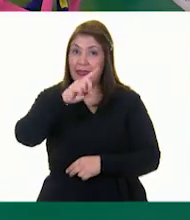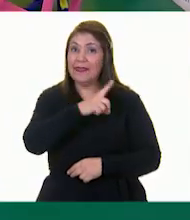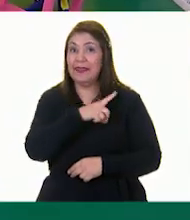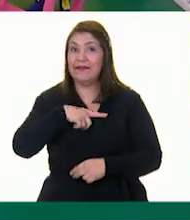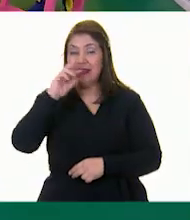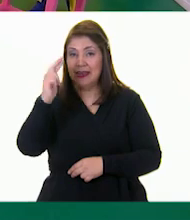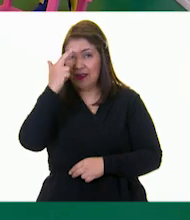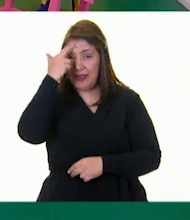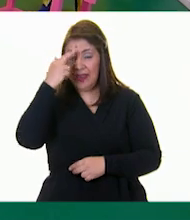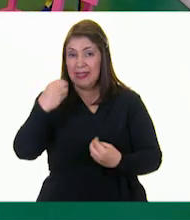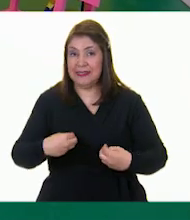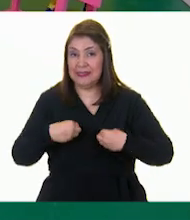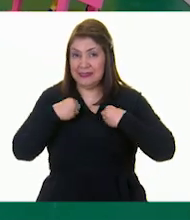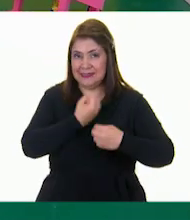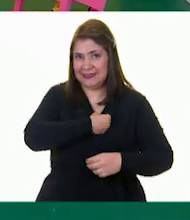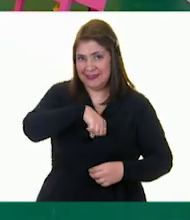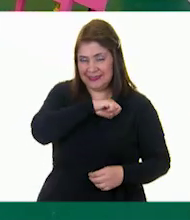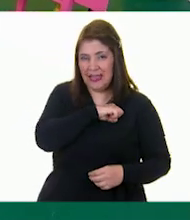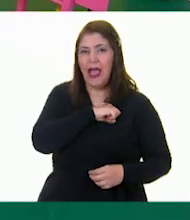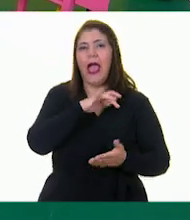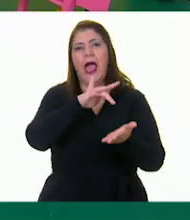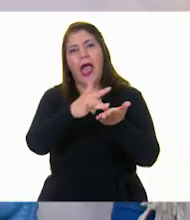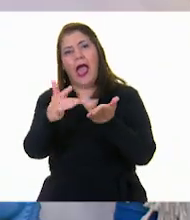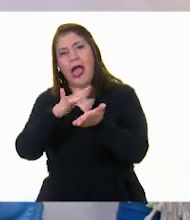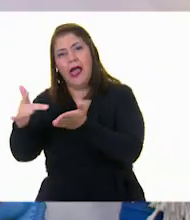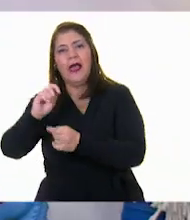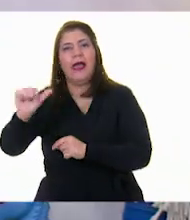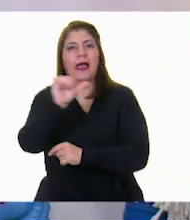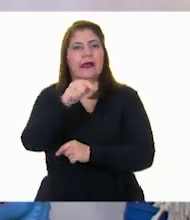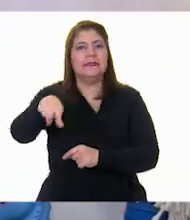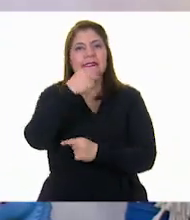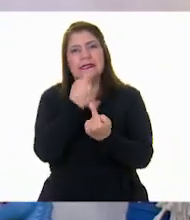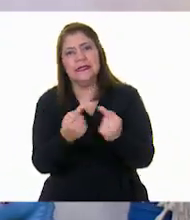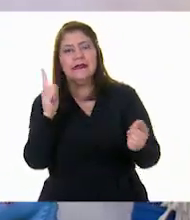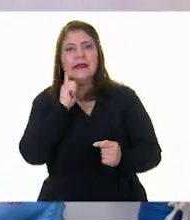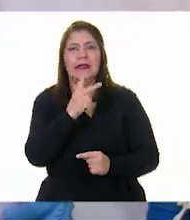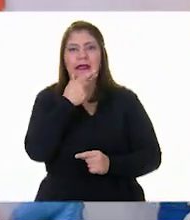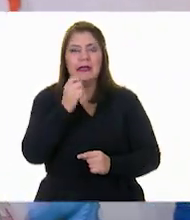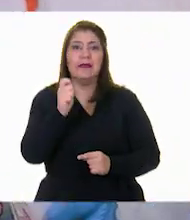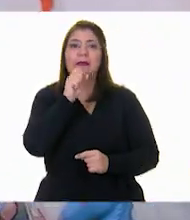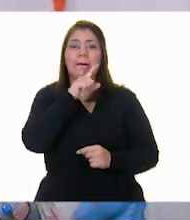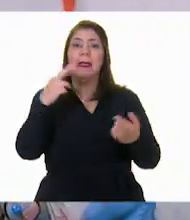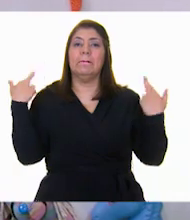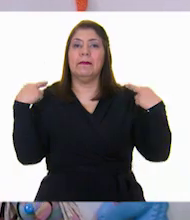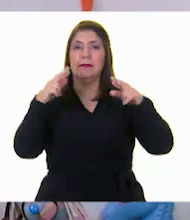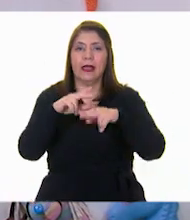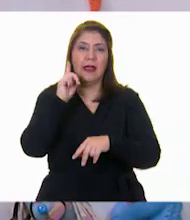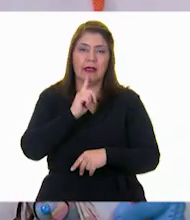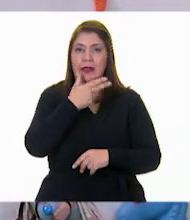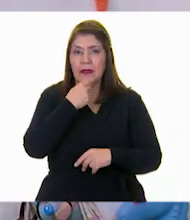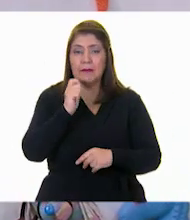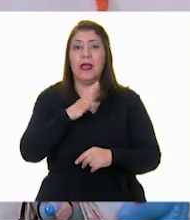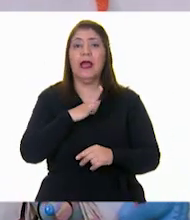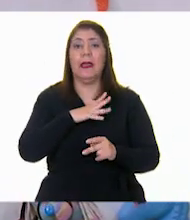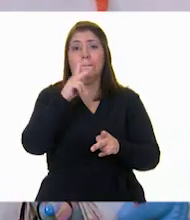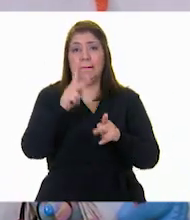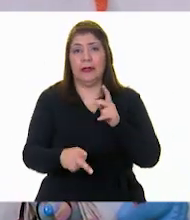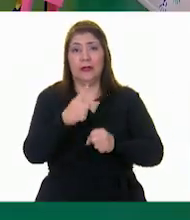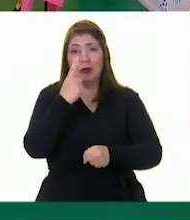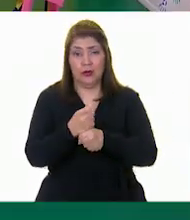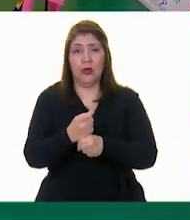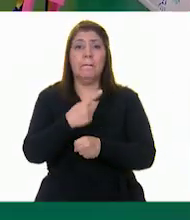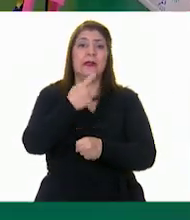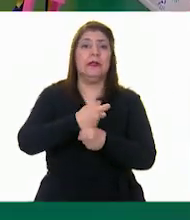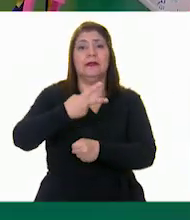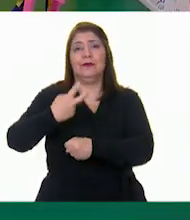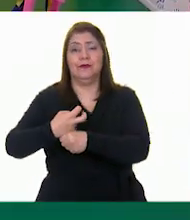saludablemente. Agradecemos a las niñas los niños las maestras y los maestros del ciclo 1 primero y segundo grado